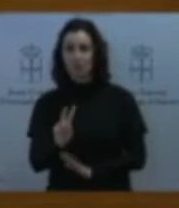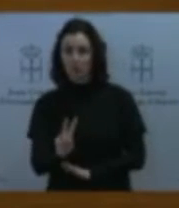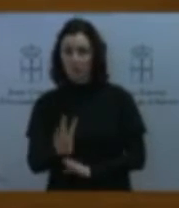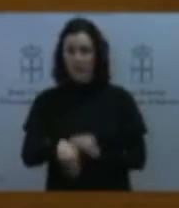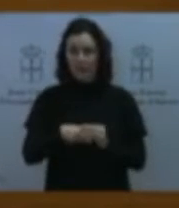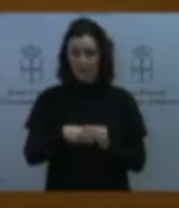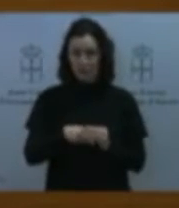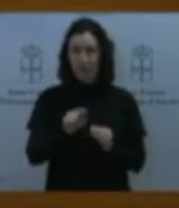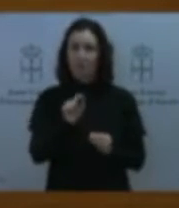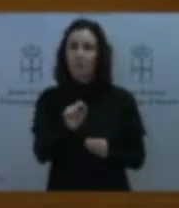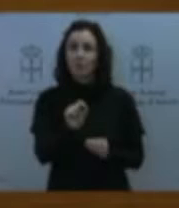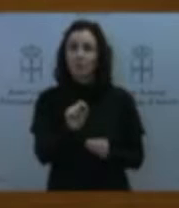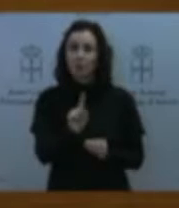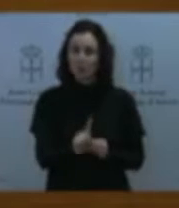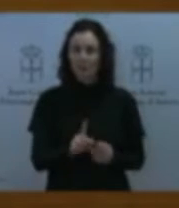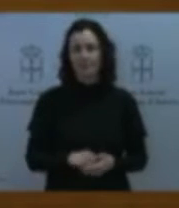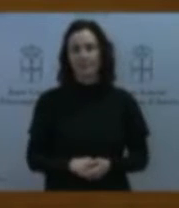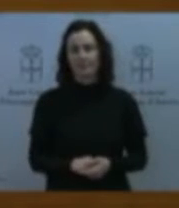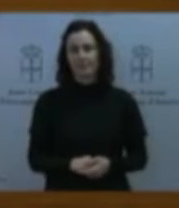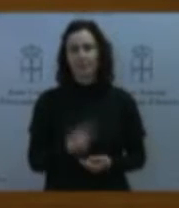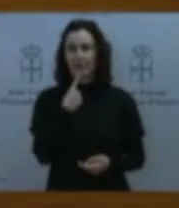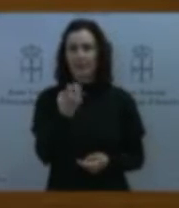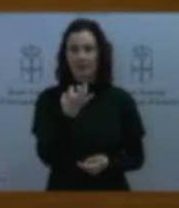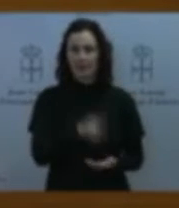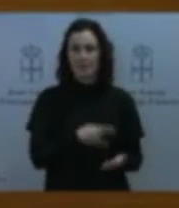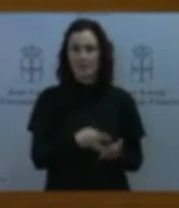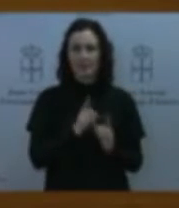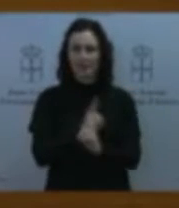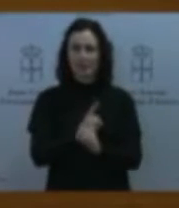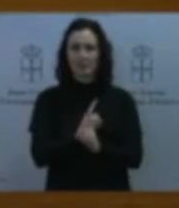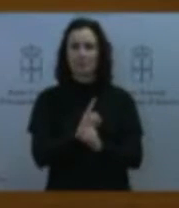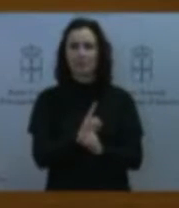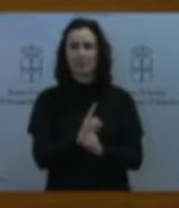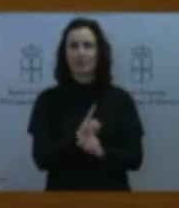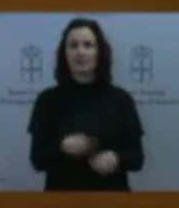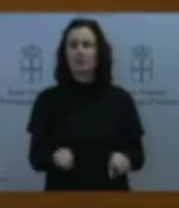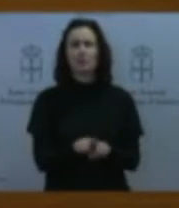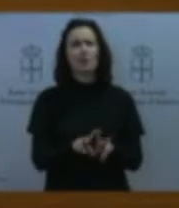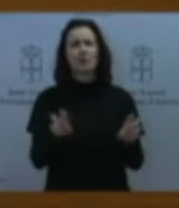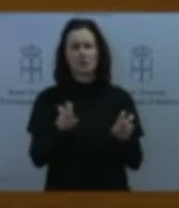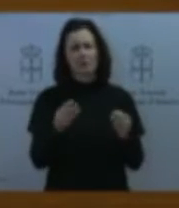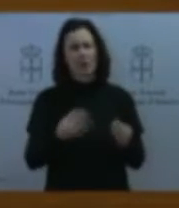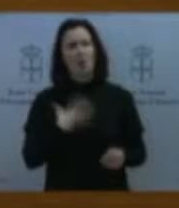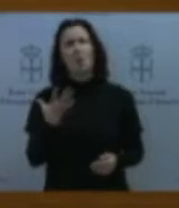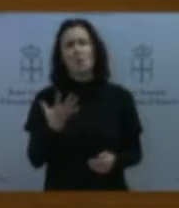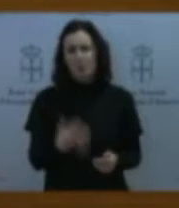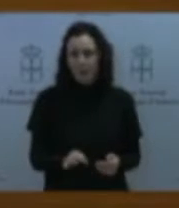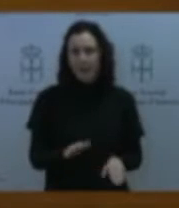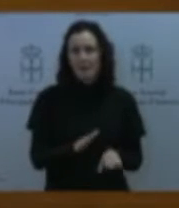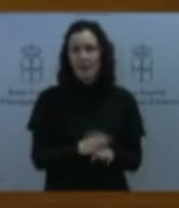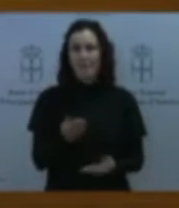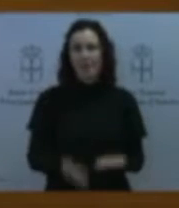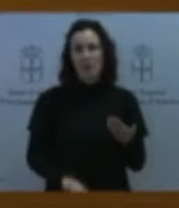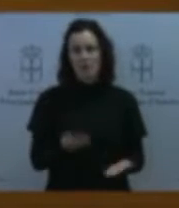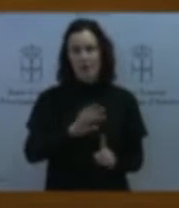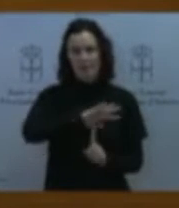fijan los planes de transporte como una de las cuestiones susceptibles de ser sometidas a evaluación ambiental estratégica siempre y cuando